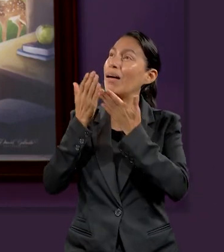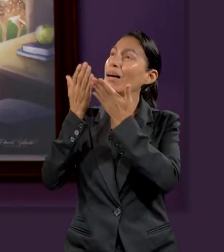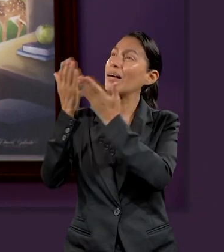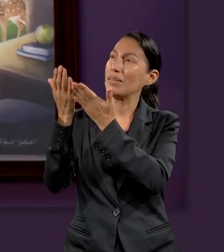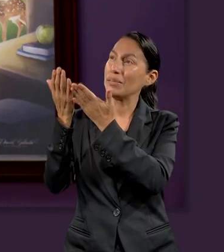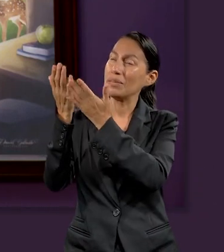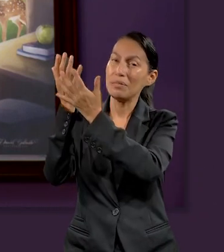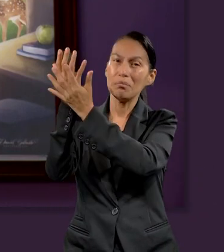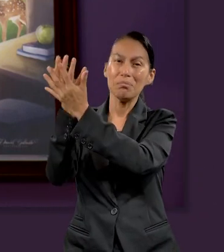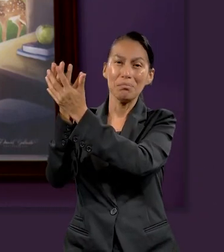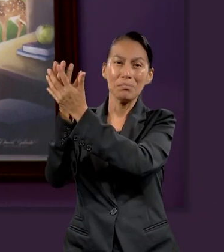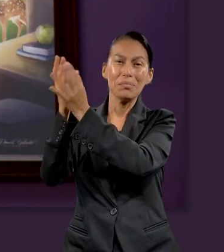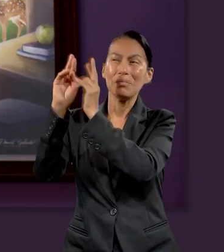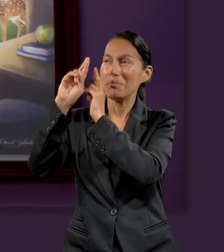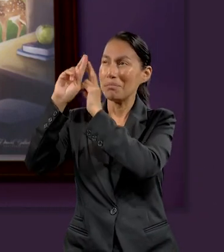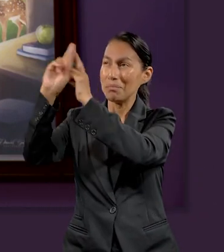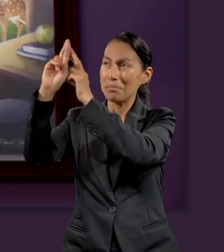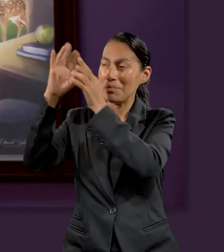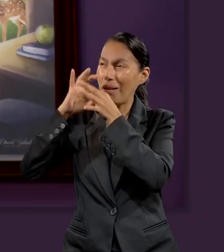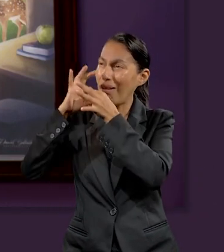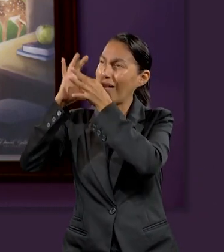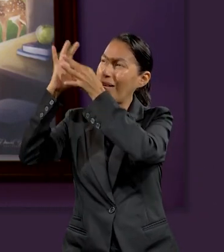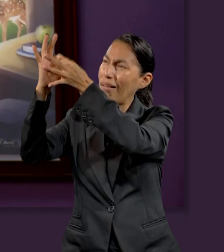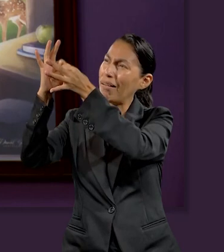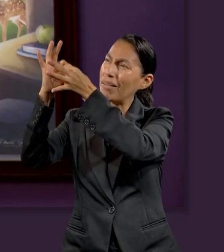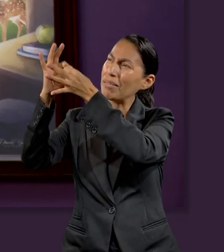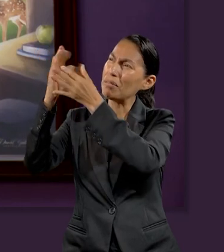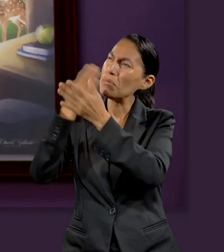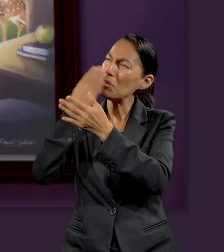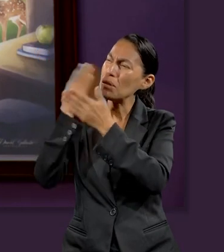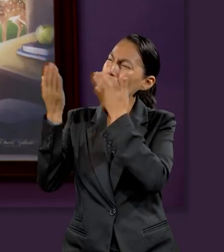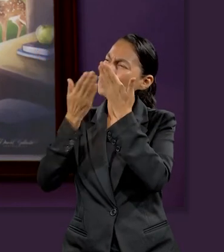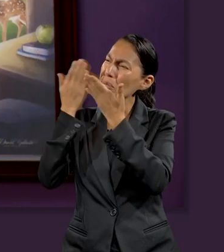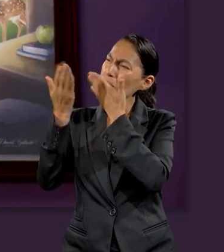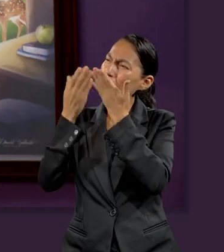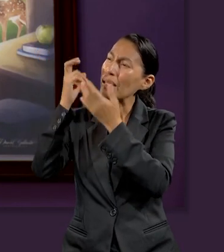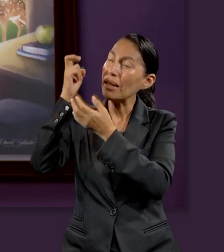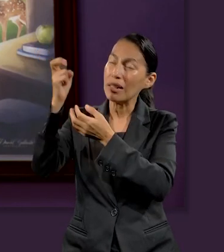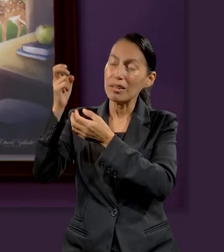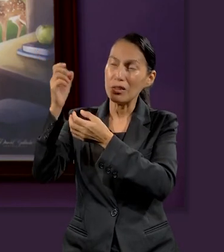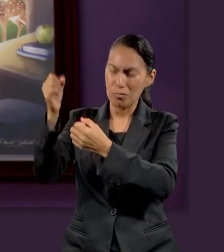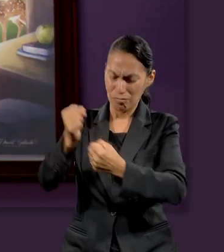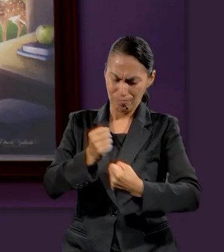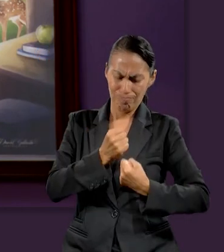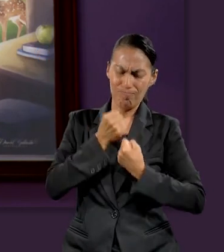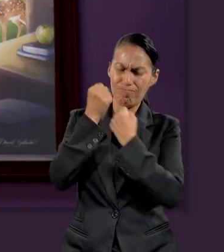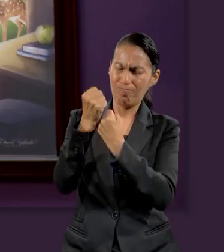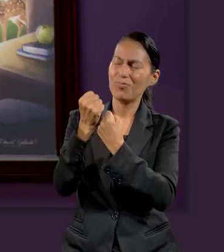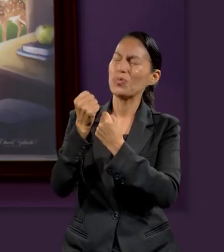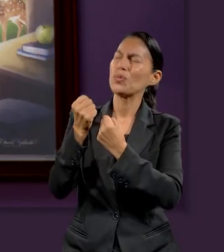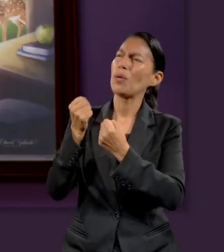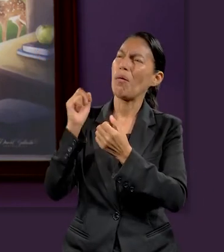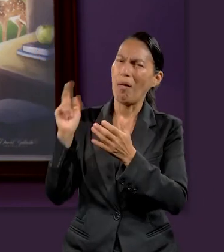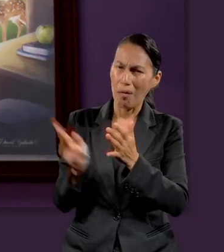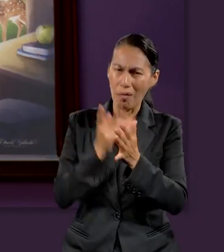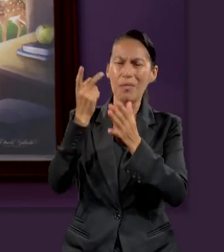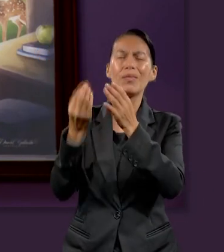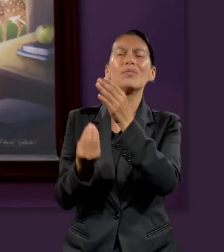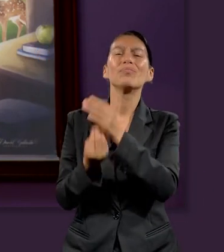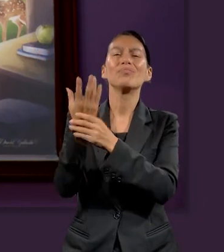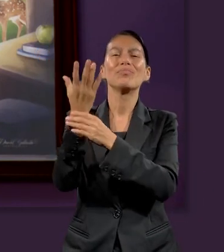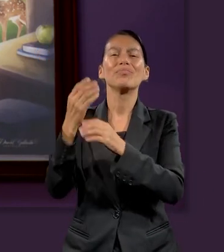descansar en Dios y contemplar en su palabra y eso nos, nos